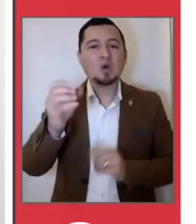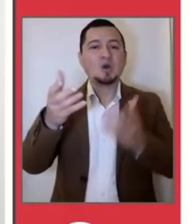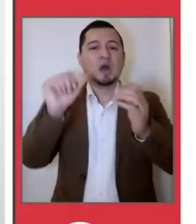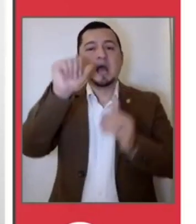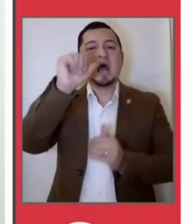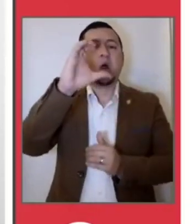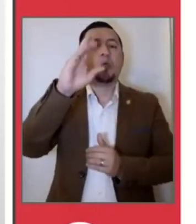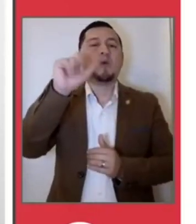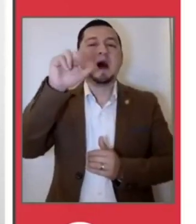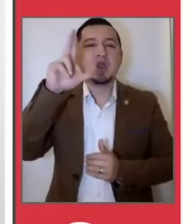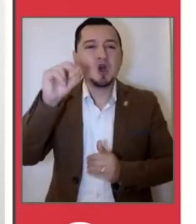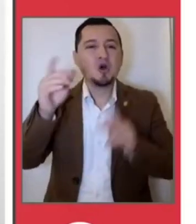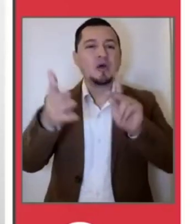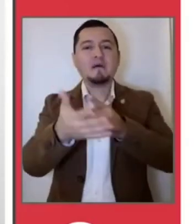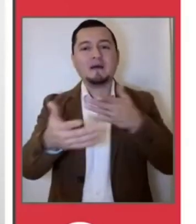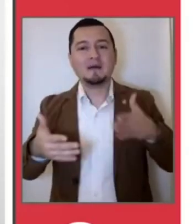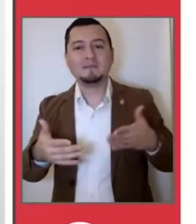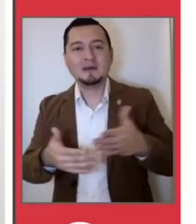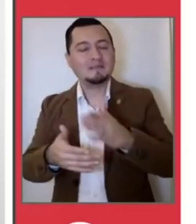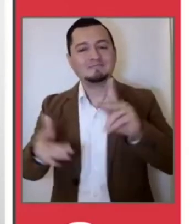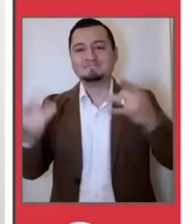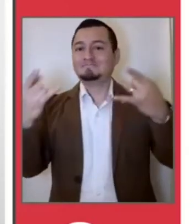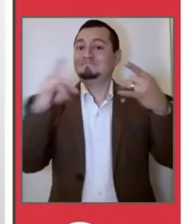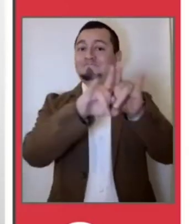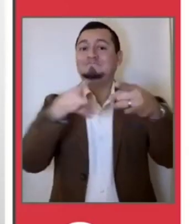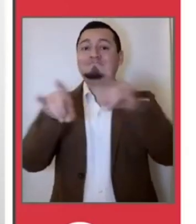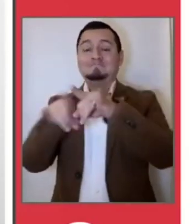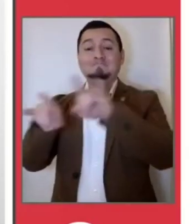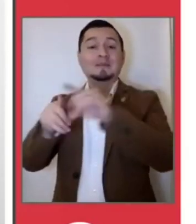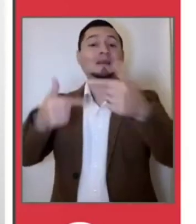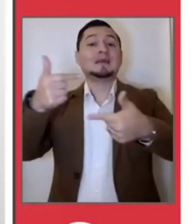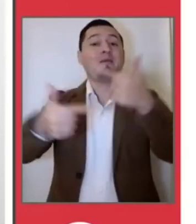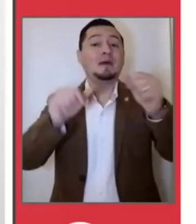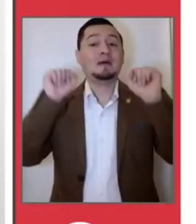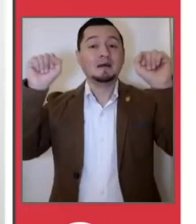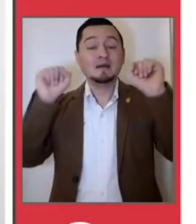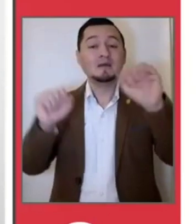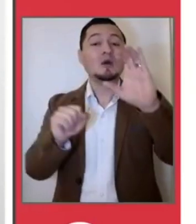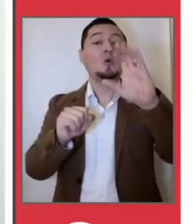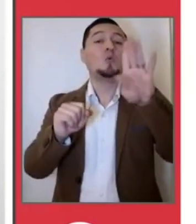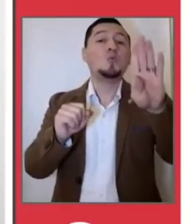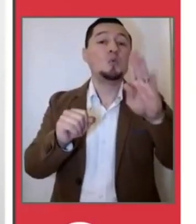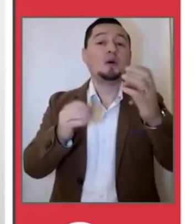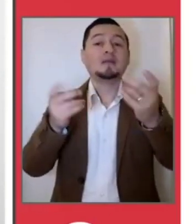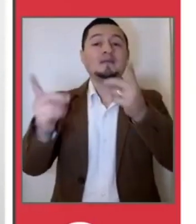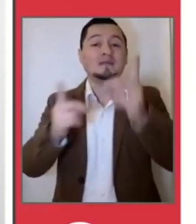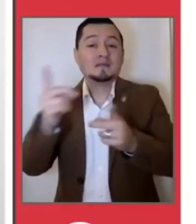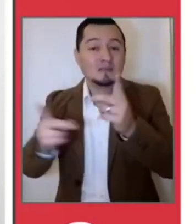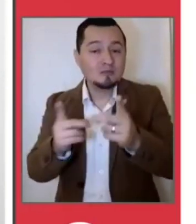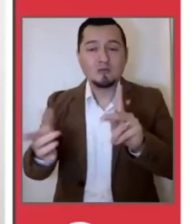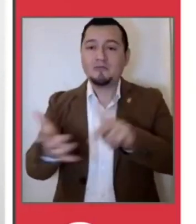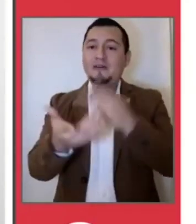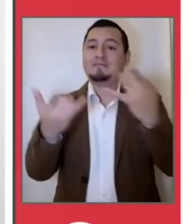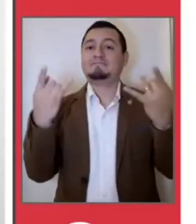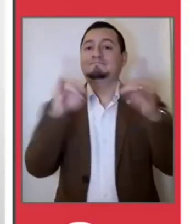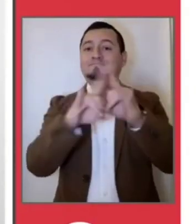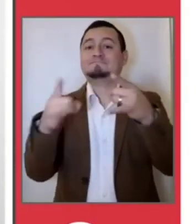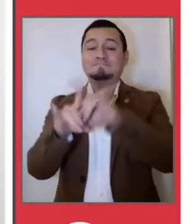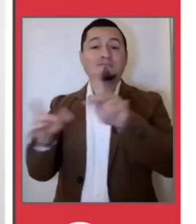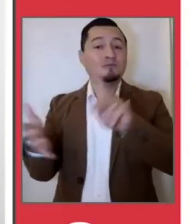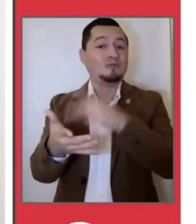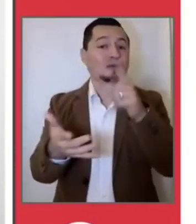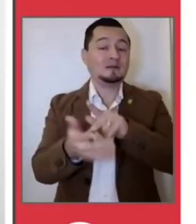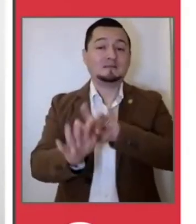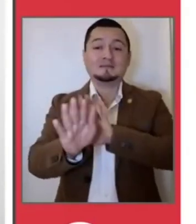Van a volver a cerrar en esta etapa estos 15 días gimnasios y clubes deportivos. Vamos a tener que restringir y suspender